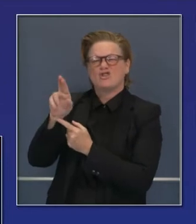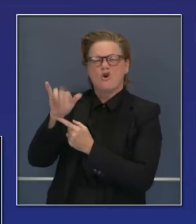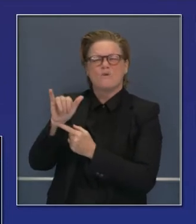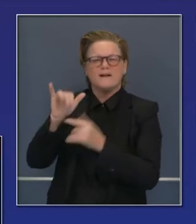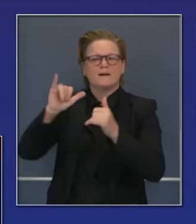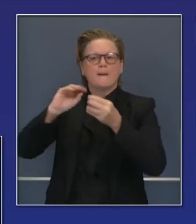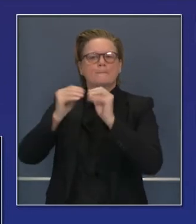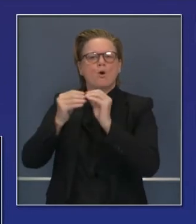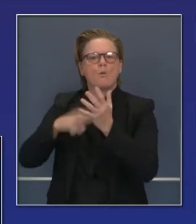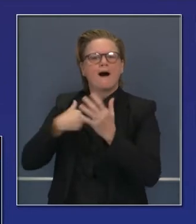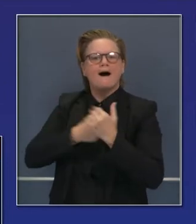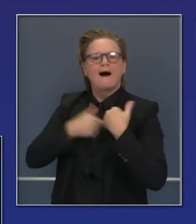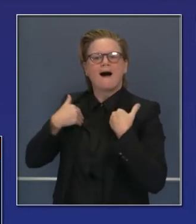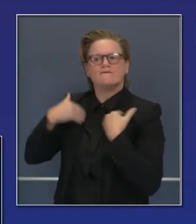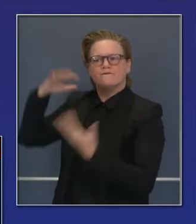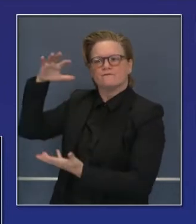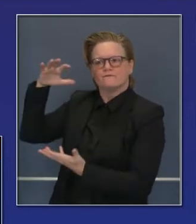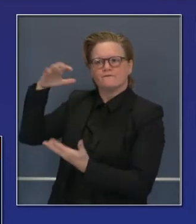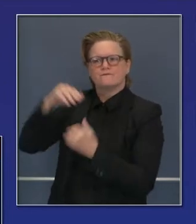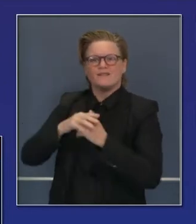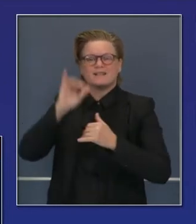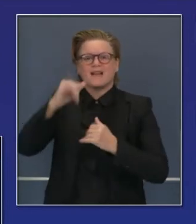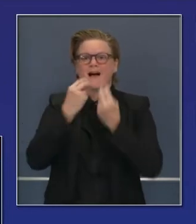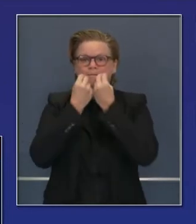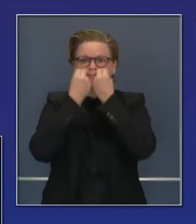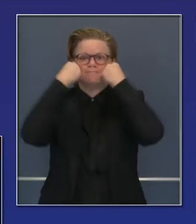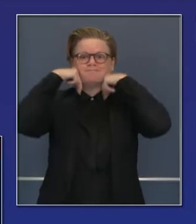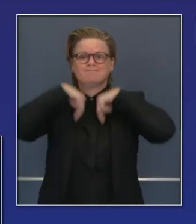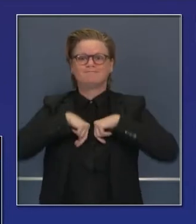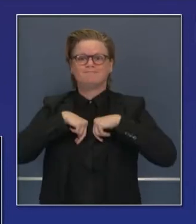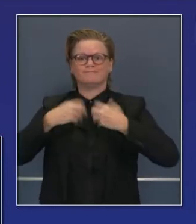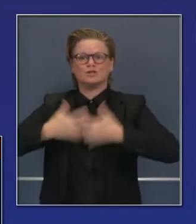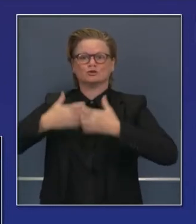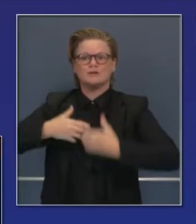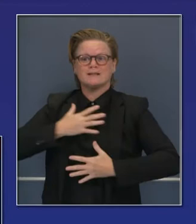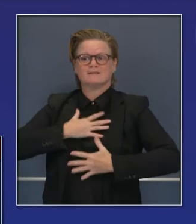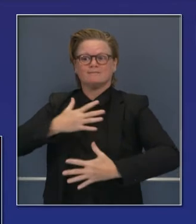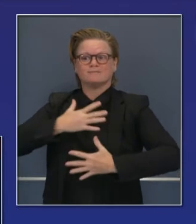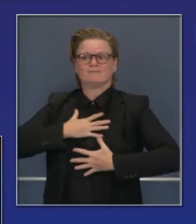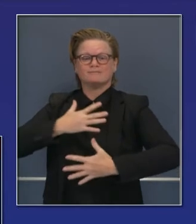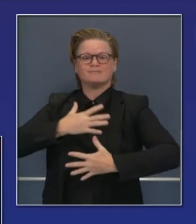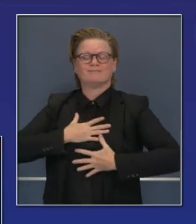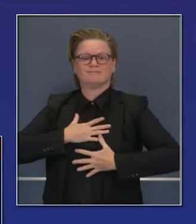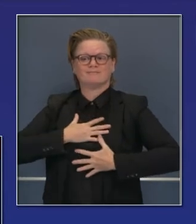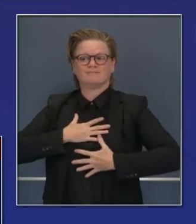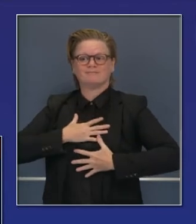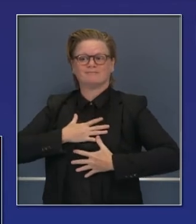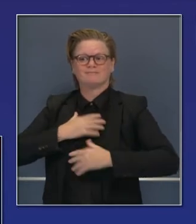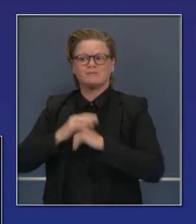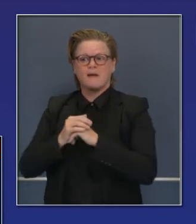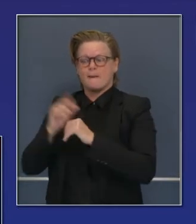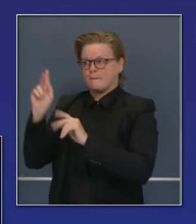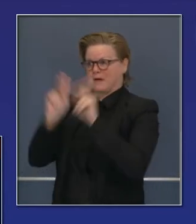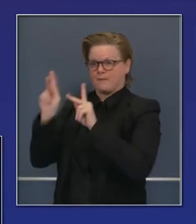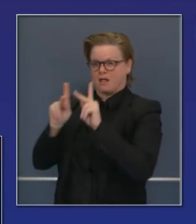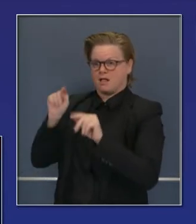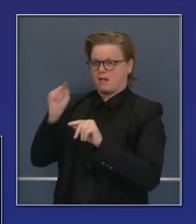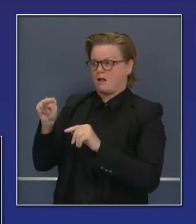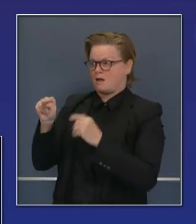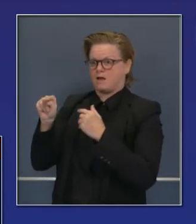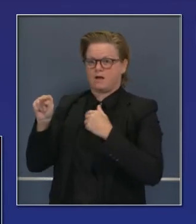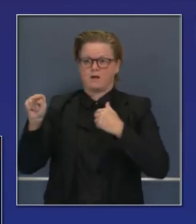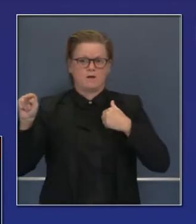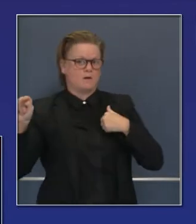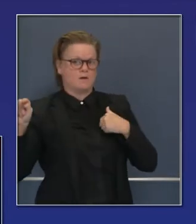la disponibilidad de ventiladores. Cuando hablamos de unidades de cuidados intensivos, estamos hablando de personal y ventiladores. Por supuesto, espacio